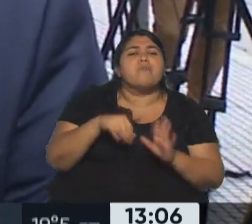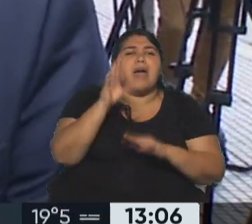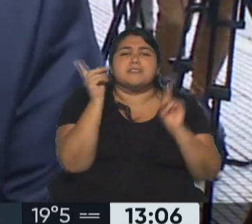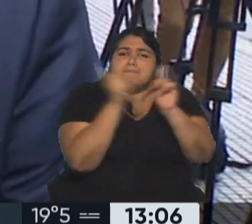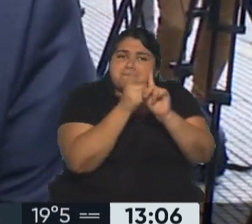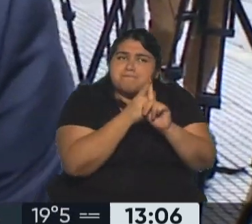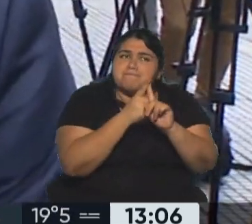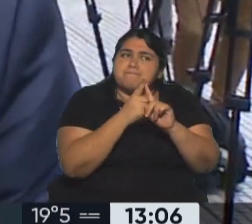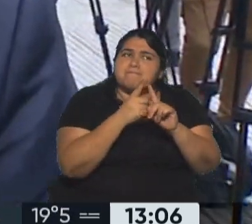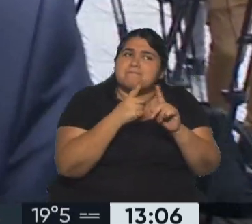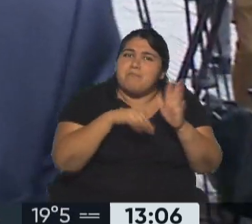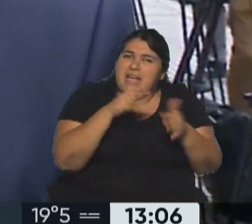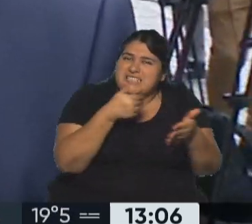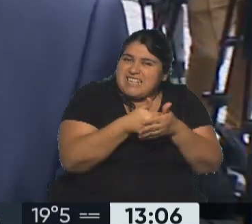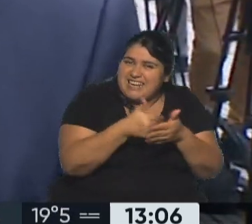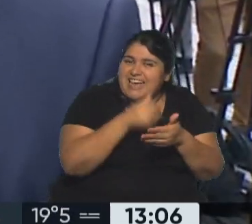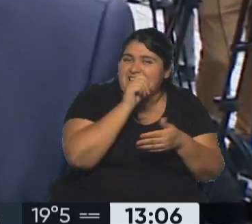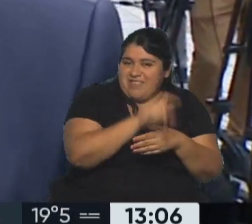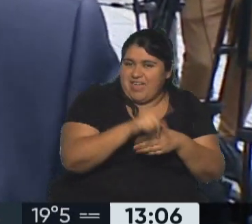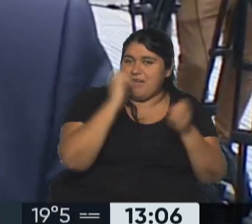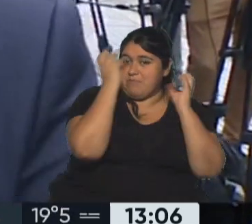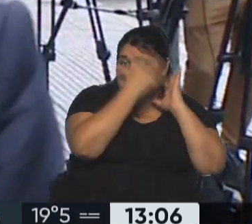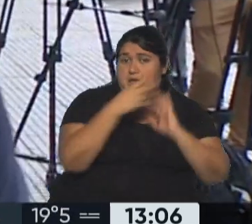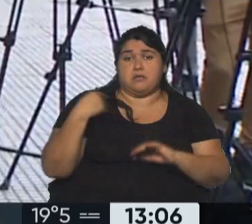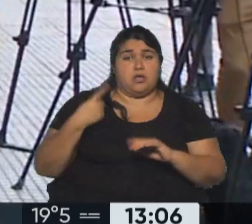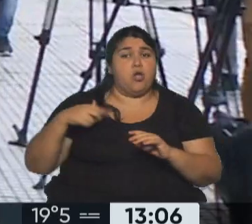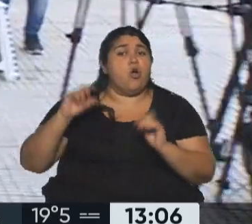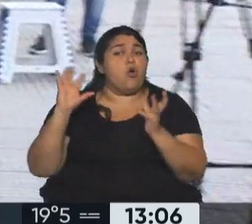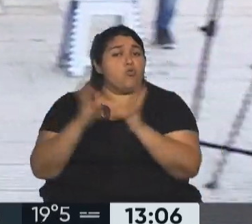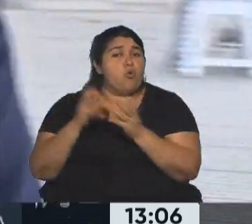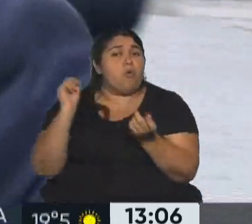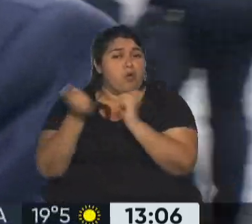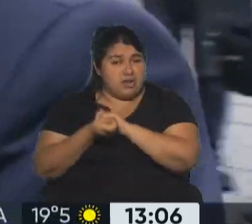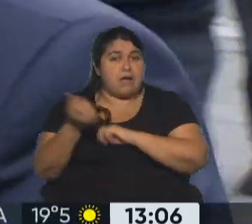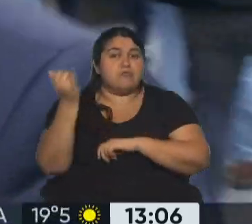ley? ¿Puede haber algún tipo de acuerdo? Juntos por el Cambio fue muy preciso en eso y ya se ha pronunciado la mesa nacional.